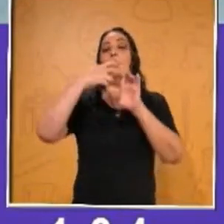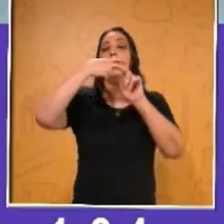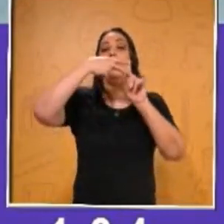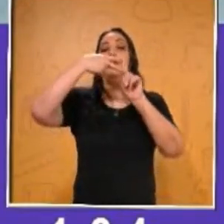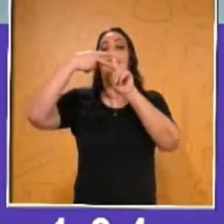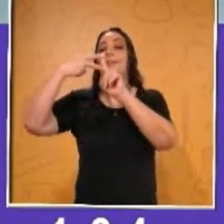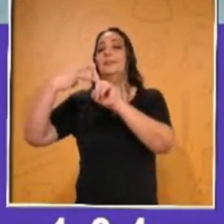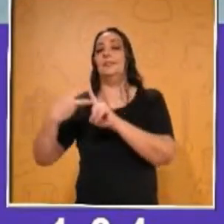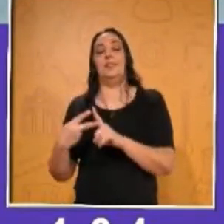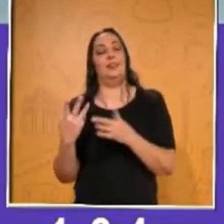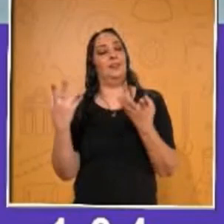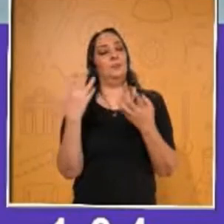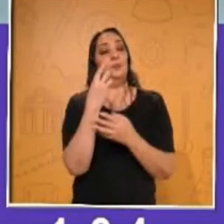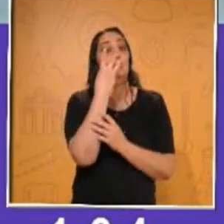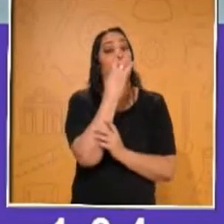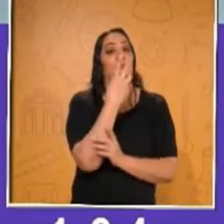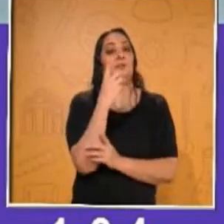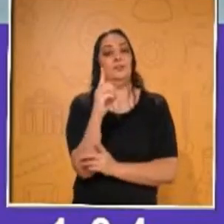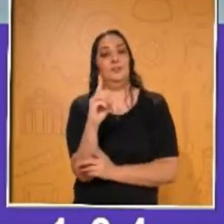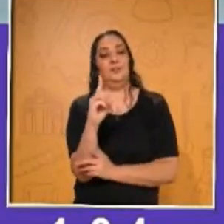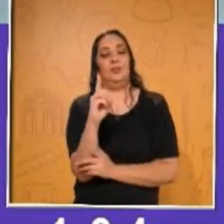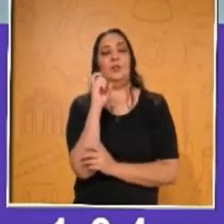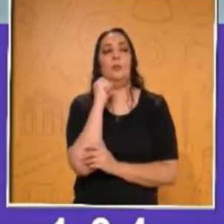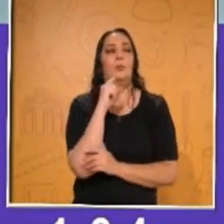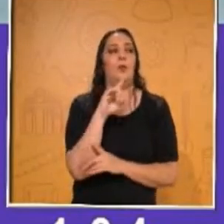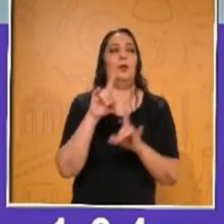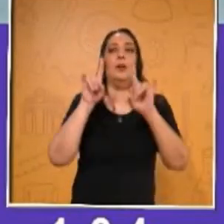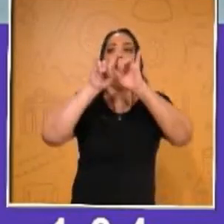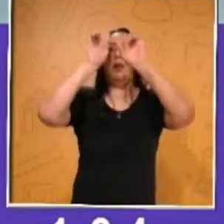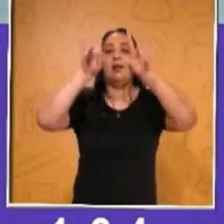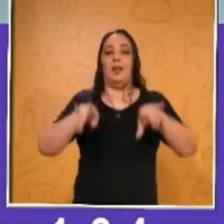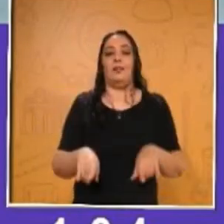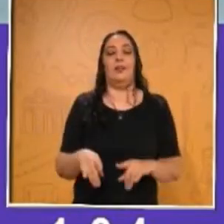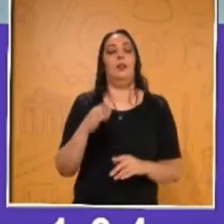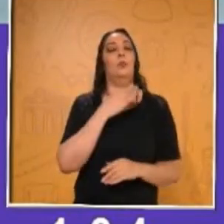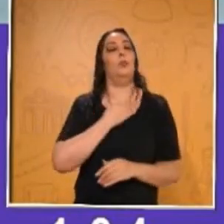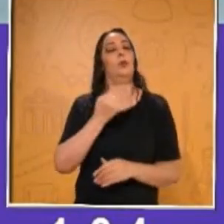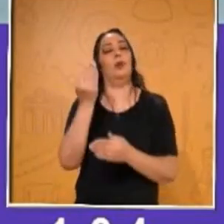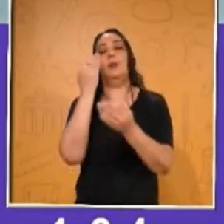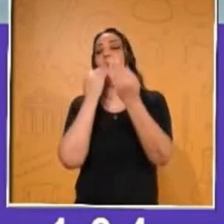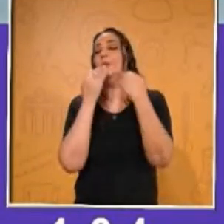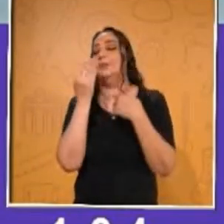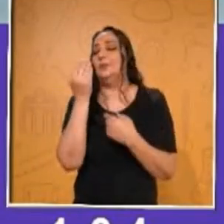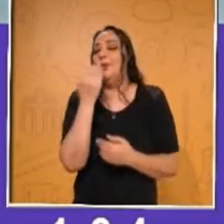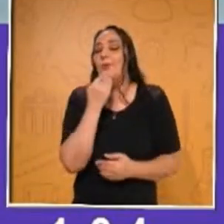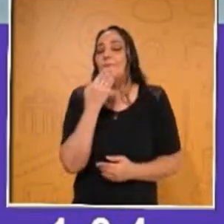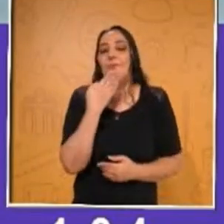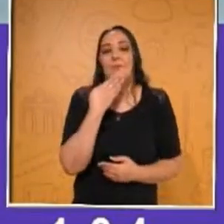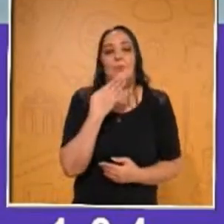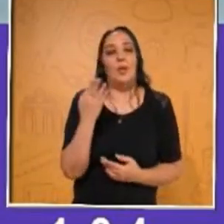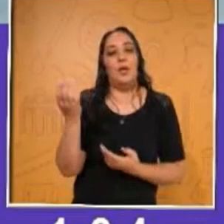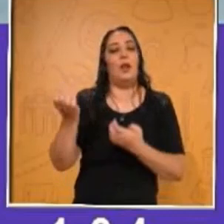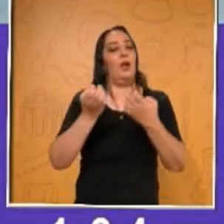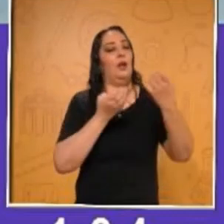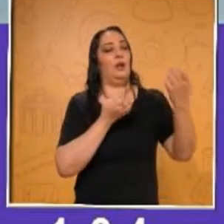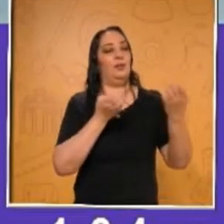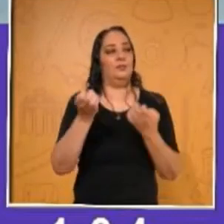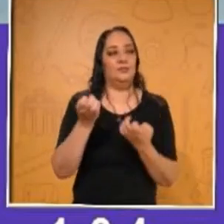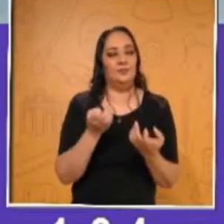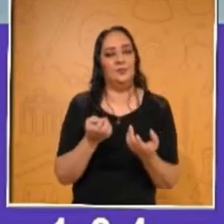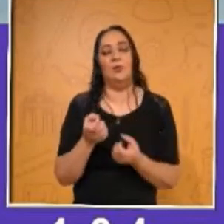en tercera dimensión. El cartel de la buena alimentación, la dieta correcta, la activación física.